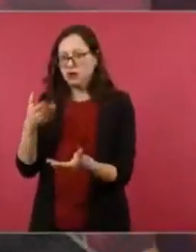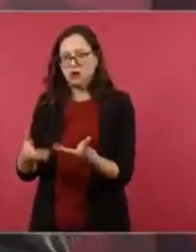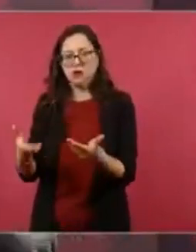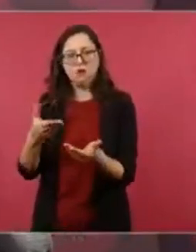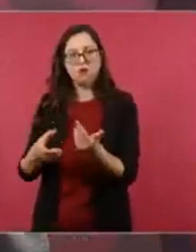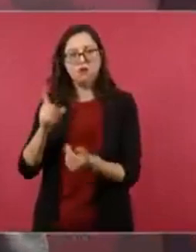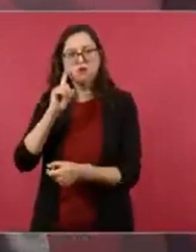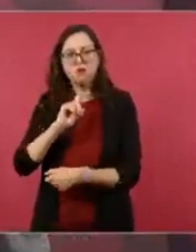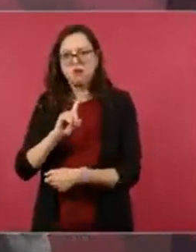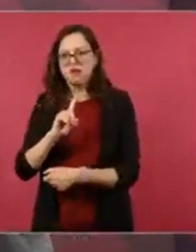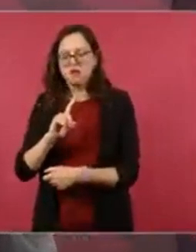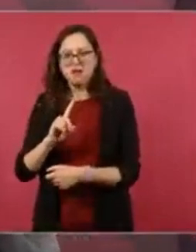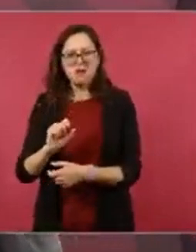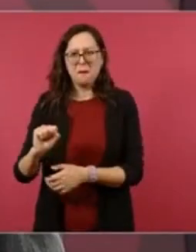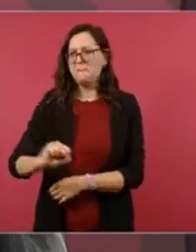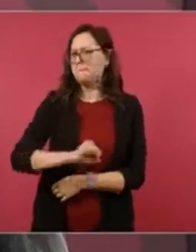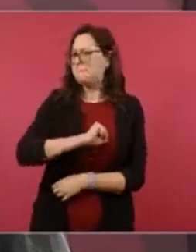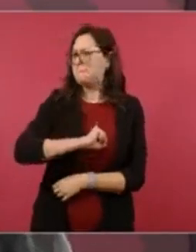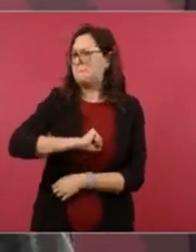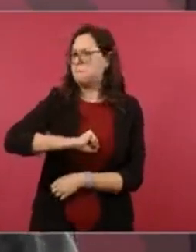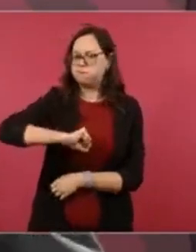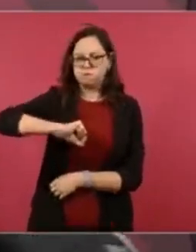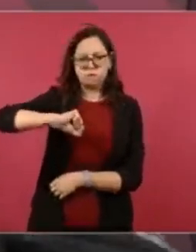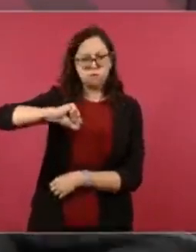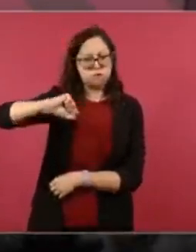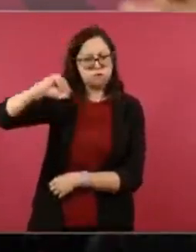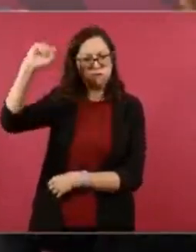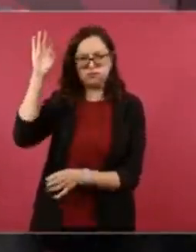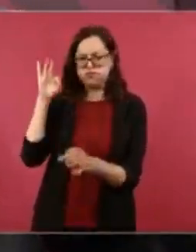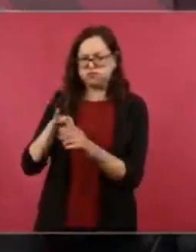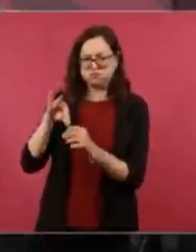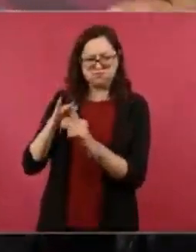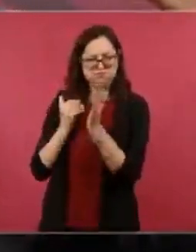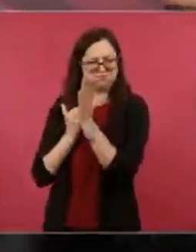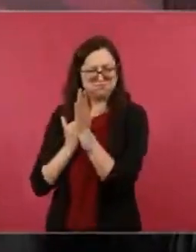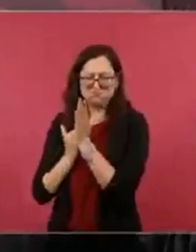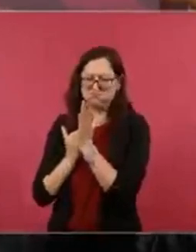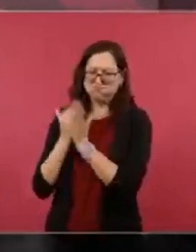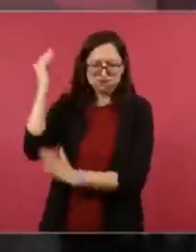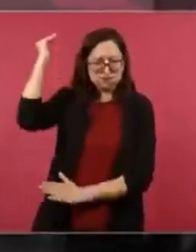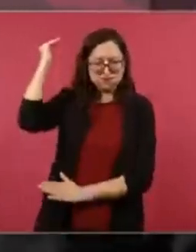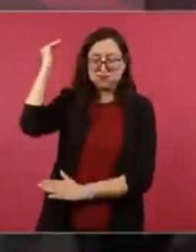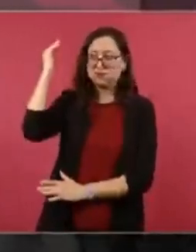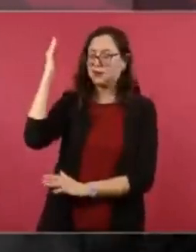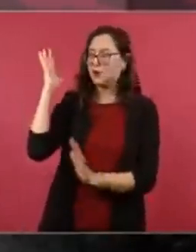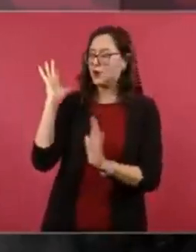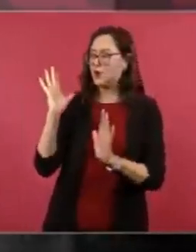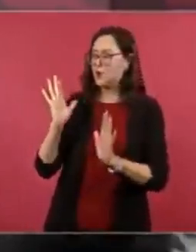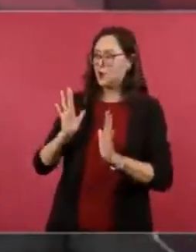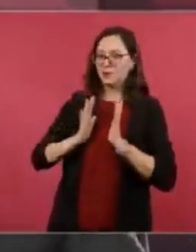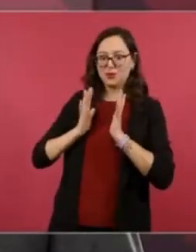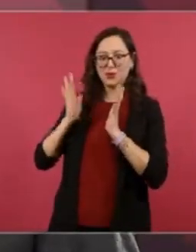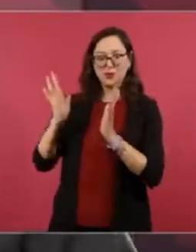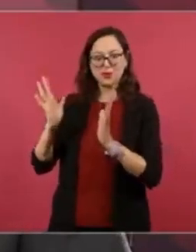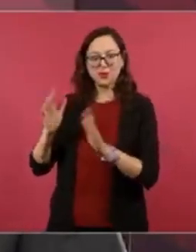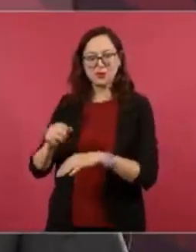de todos los que hemos participado